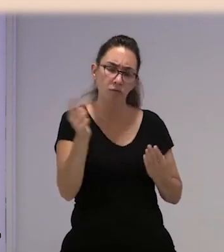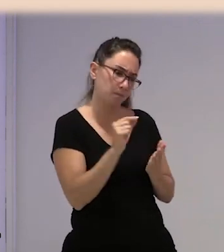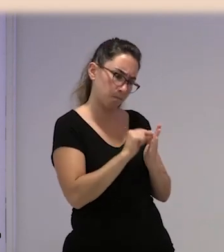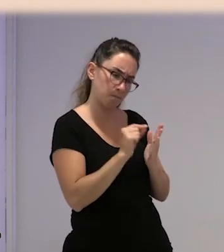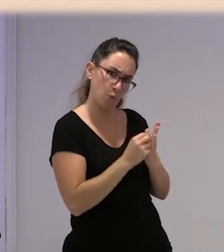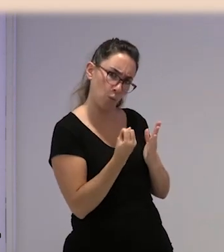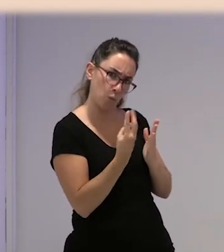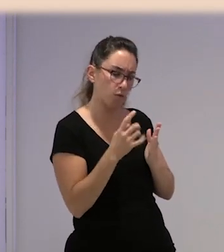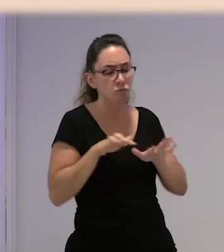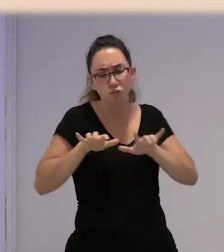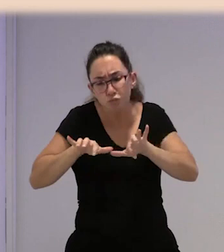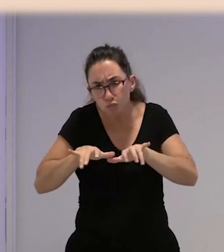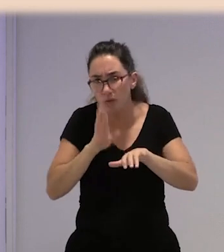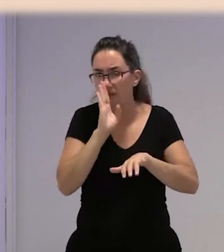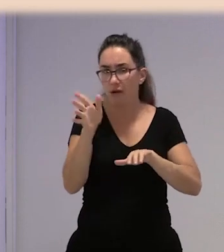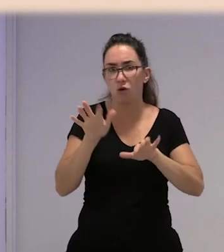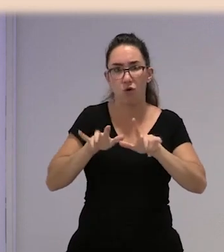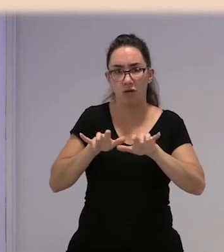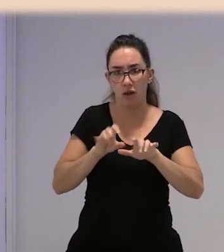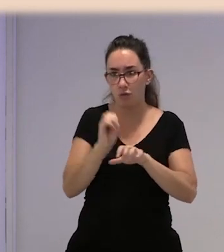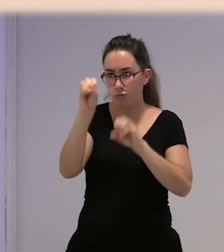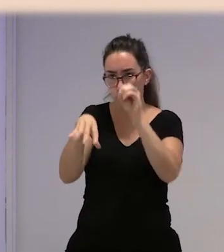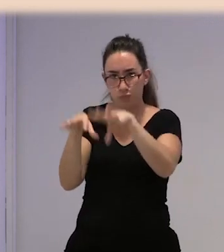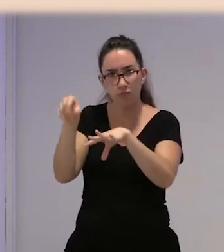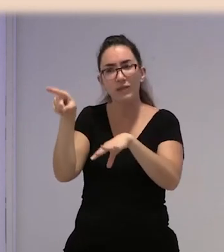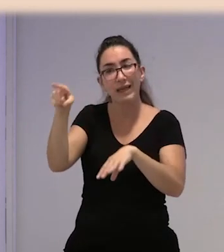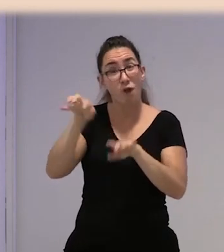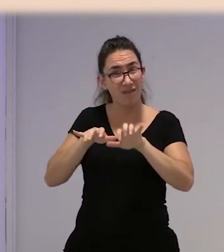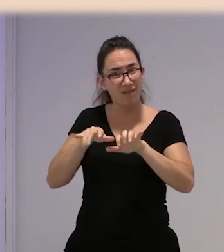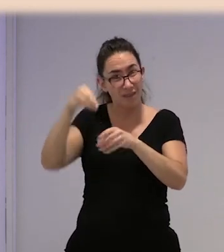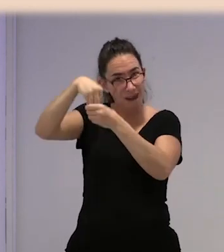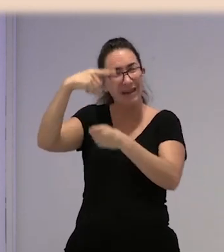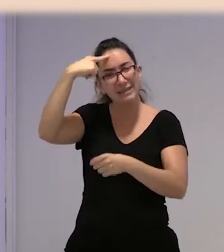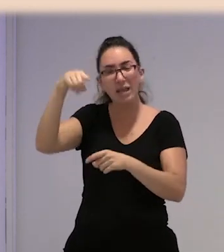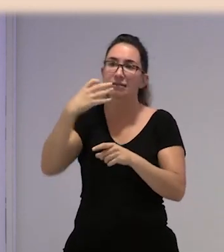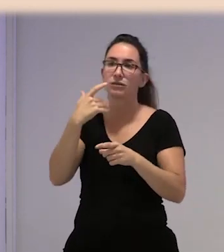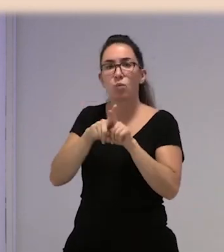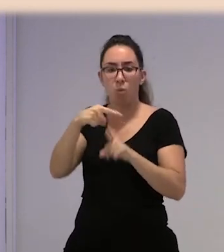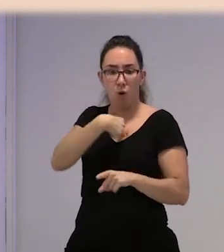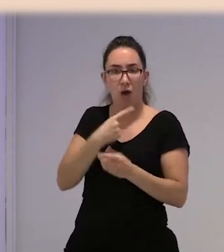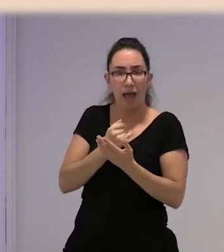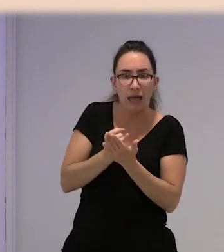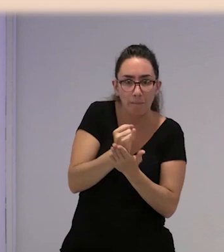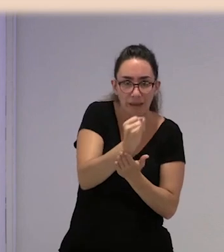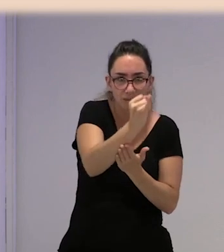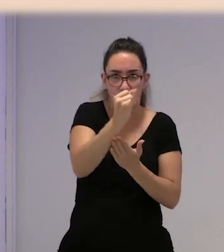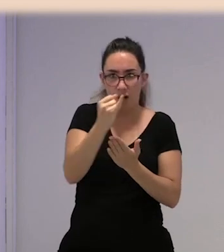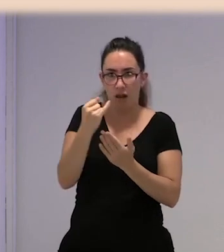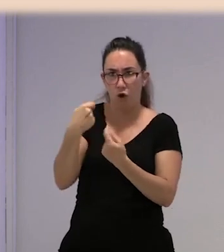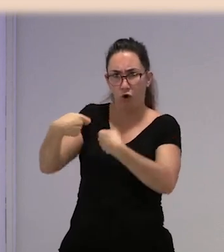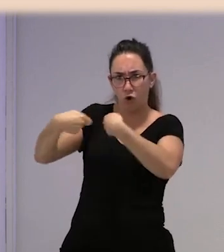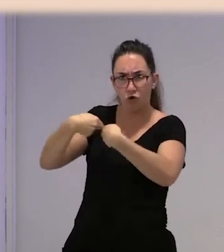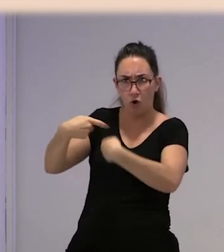directamente a un ordenador. Entonces, ¿qué ocurre? Que saben, en la oficina es como si tuviéramos un GPS todo el día en el trabajo, que saben